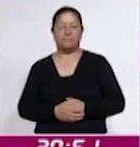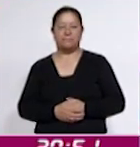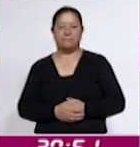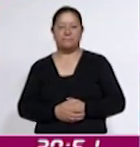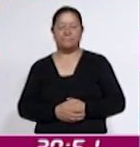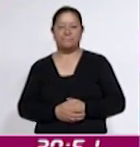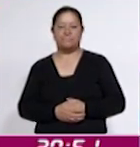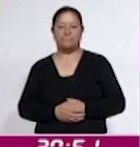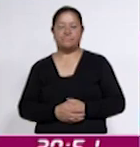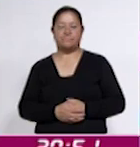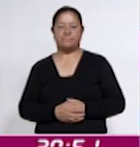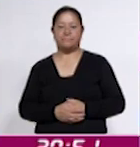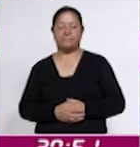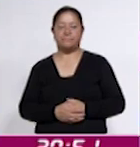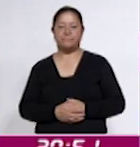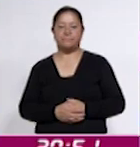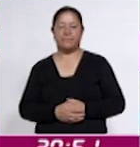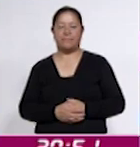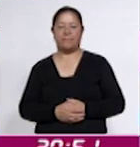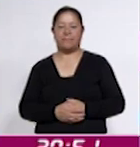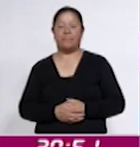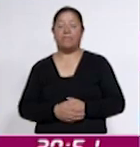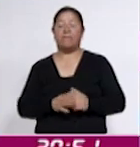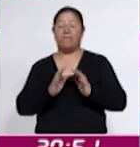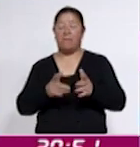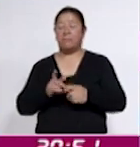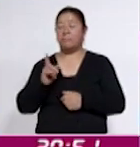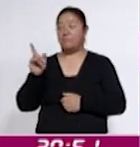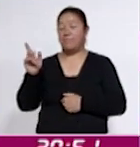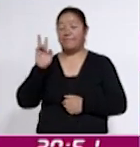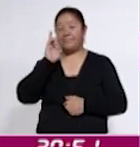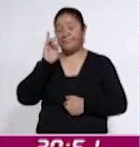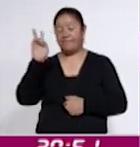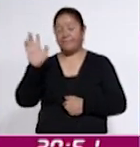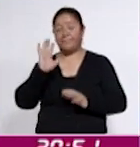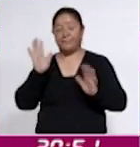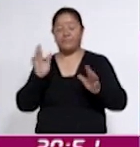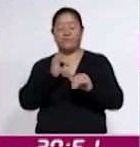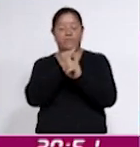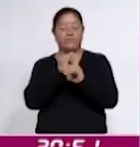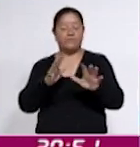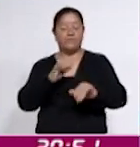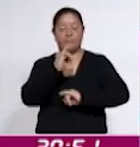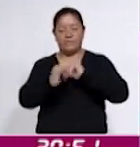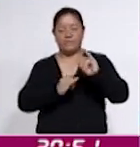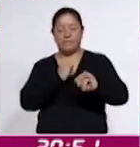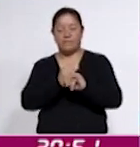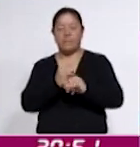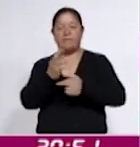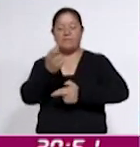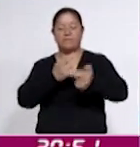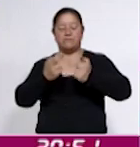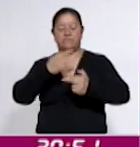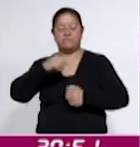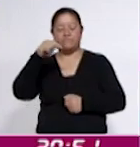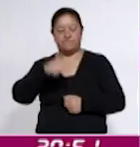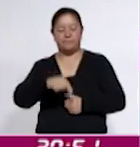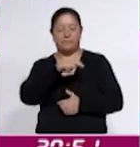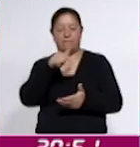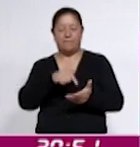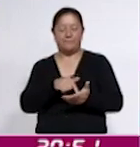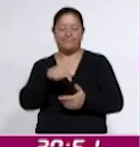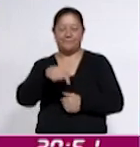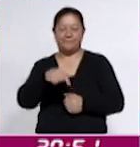Y después de haber hecho este recorrido por las breves internacionales, regresamos con información local,